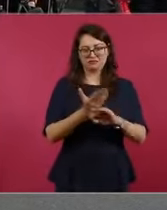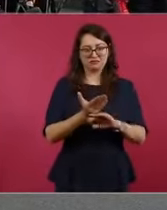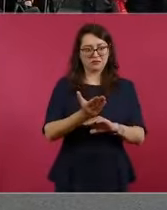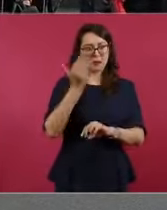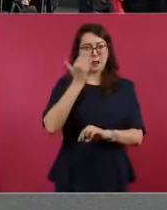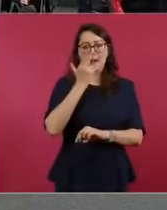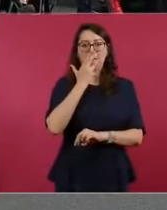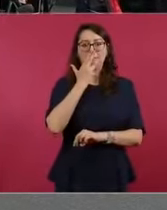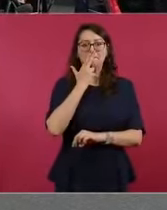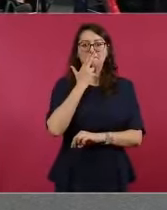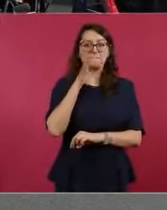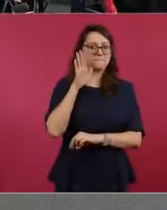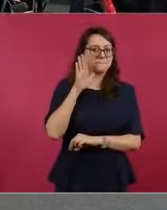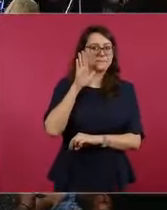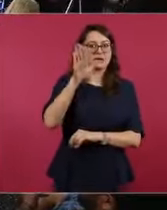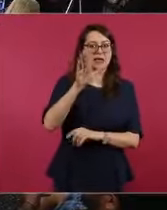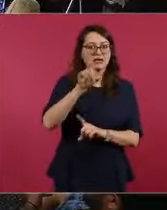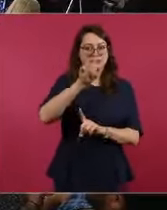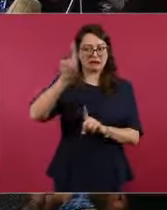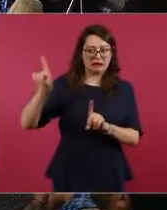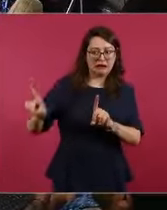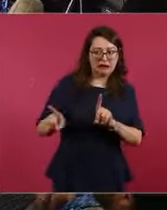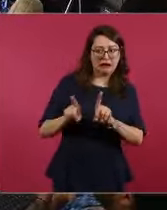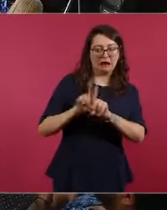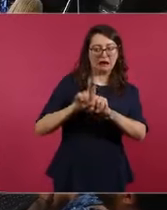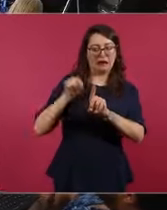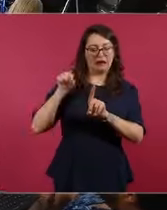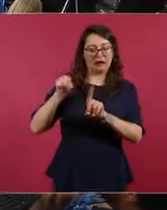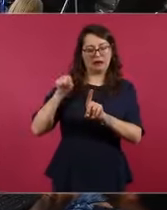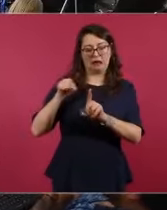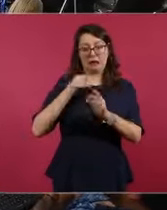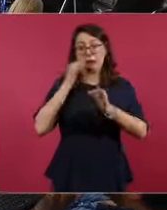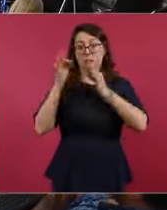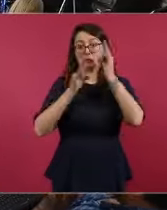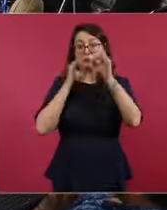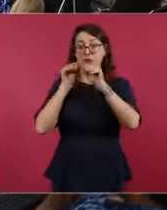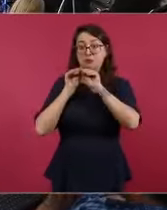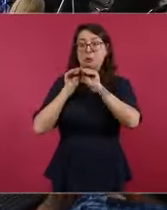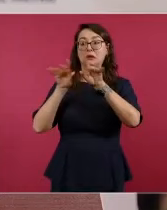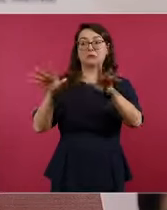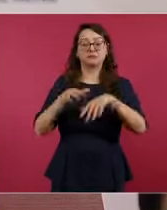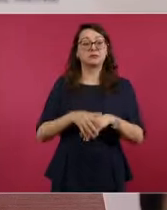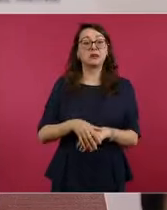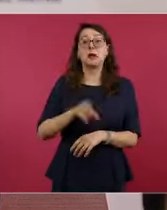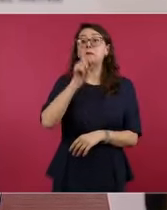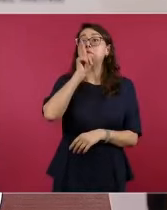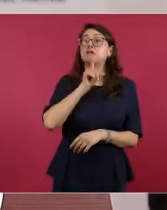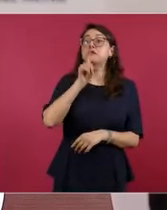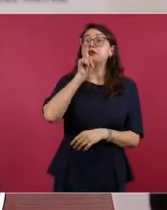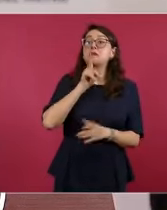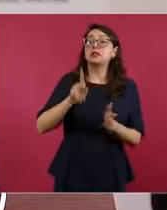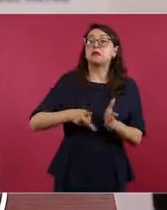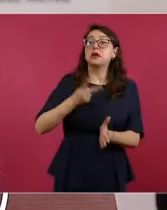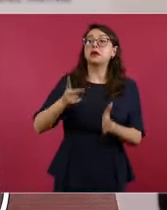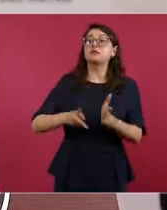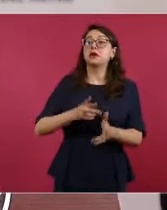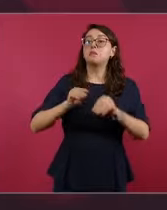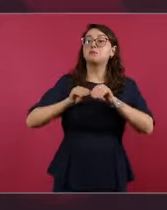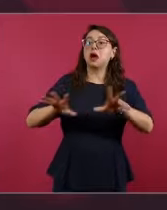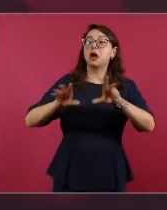el propagandista de Hitler, que decía que una mentira que se repite muchas veces